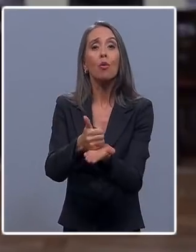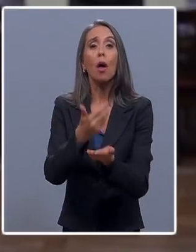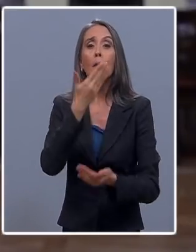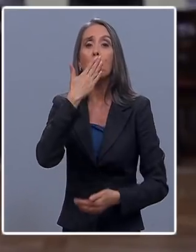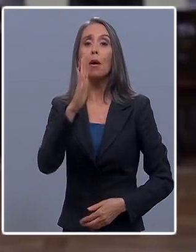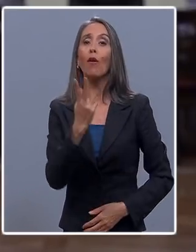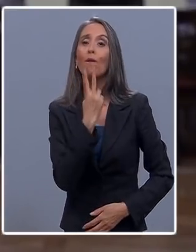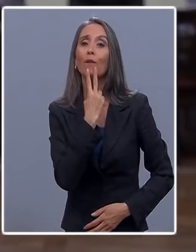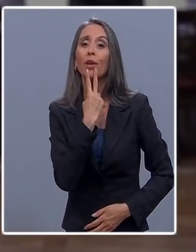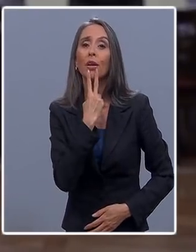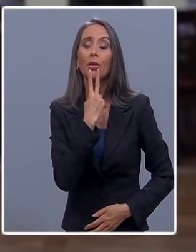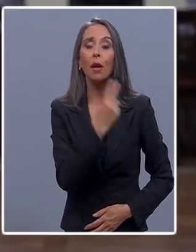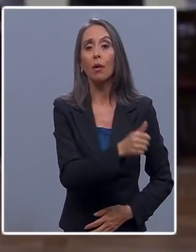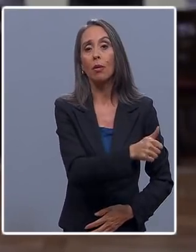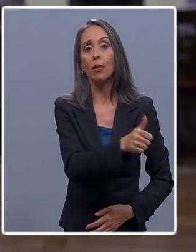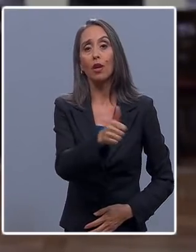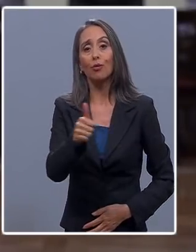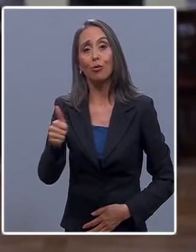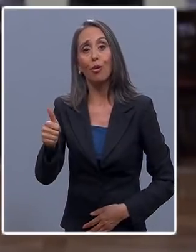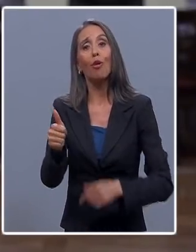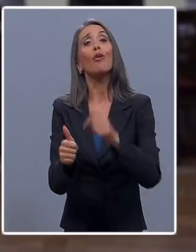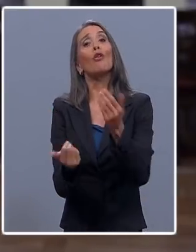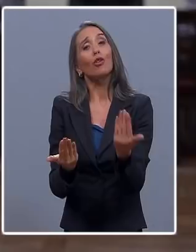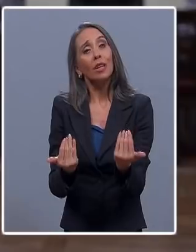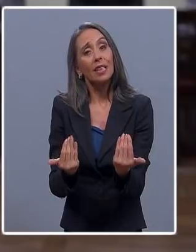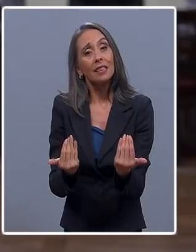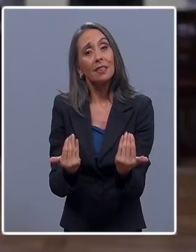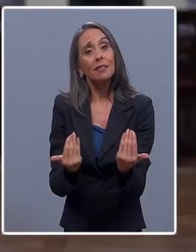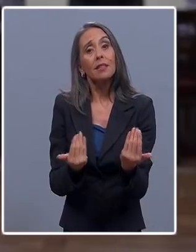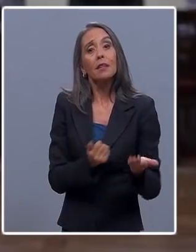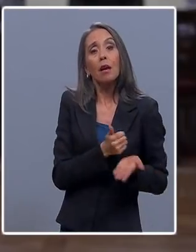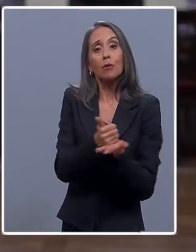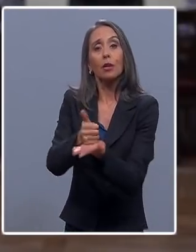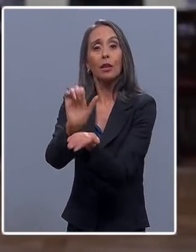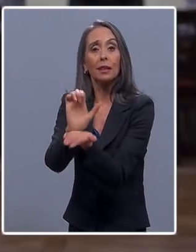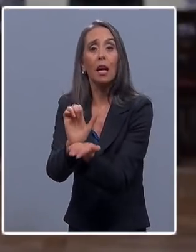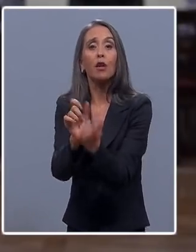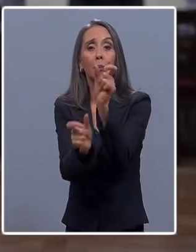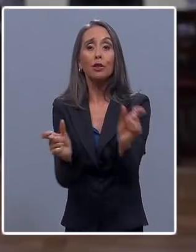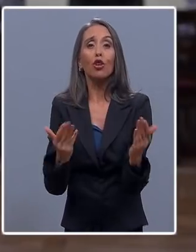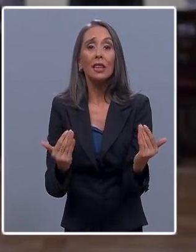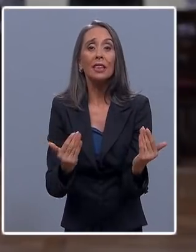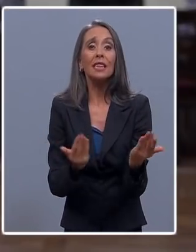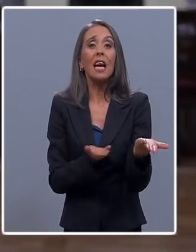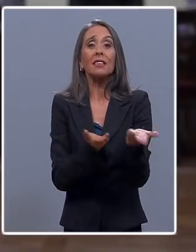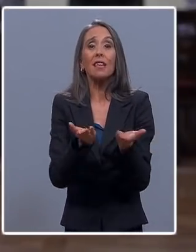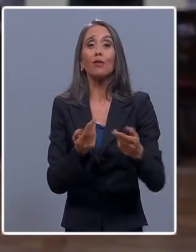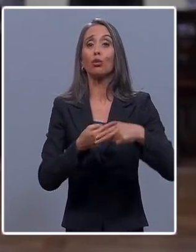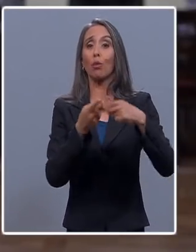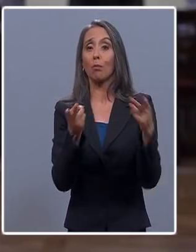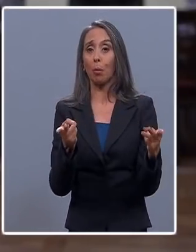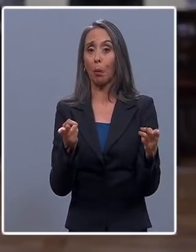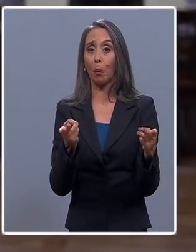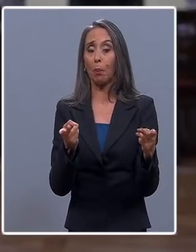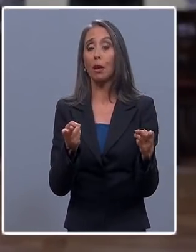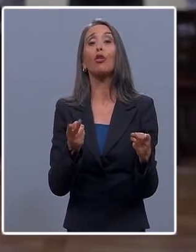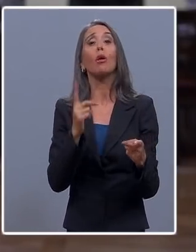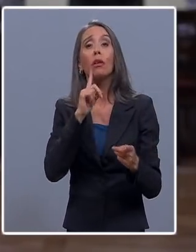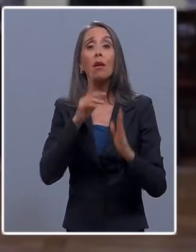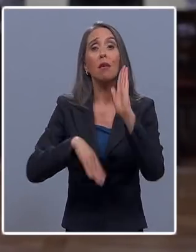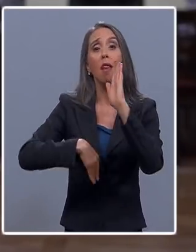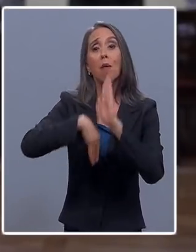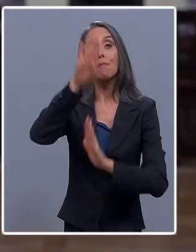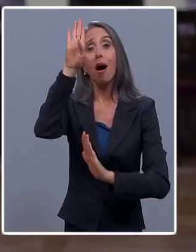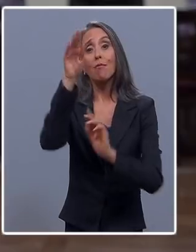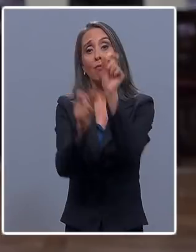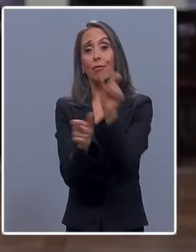la vida de todos los que necesitan del Estado, los que necesitan de los servicios públicos y que son la inmensa mayoría